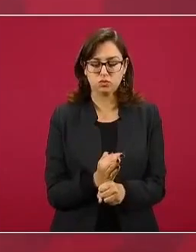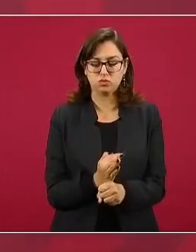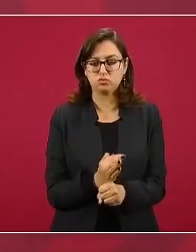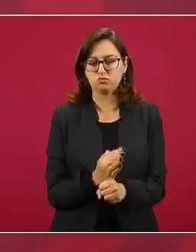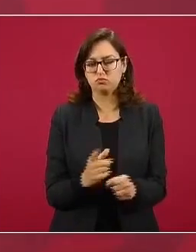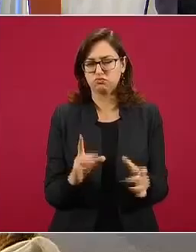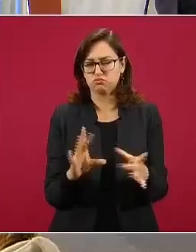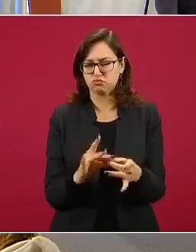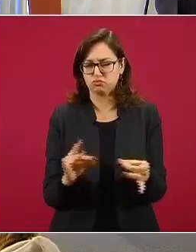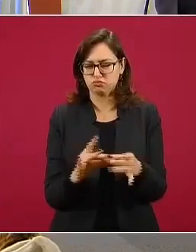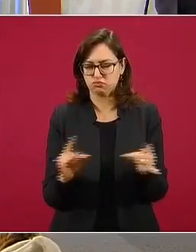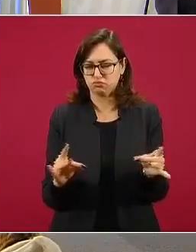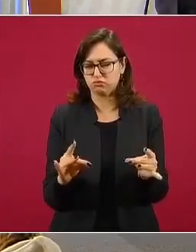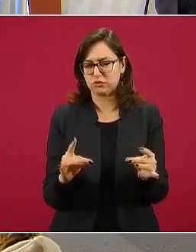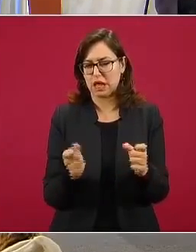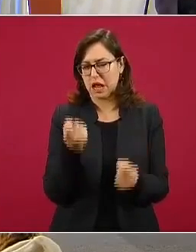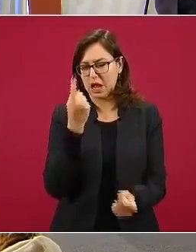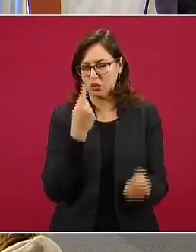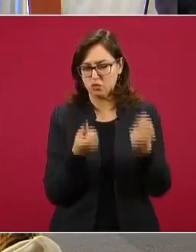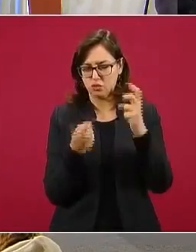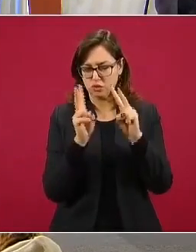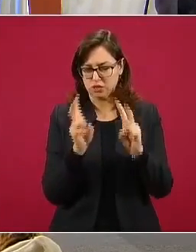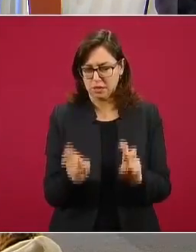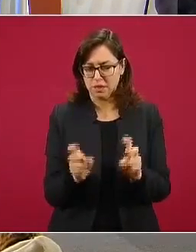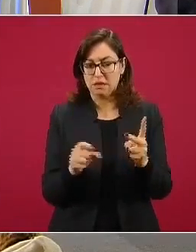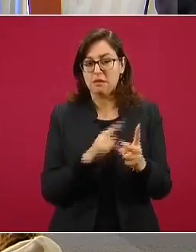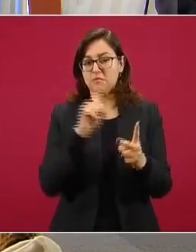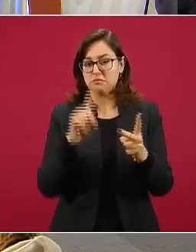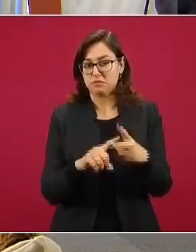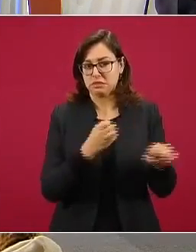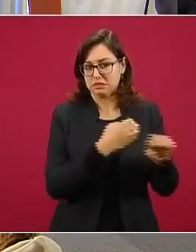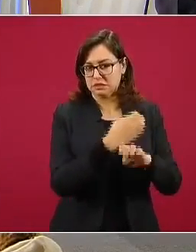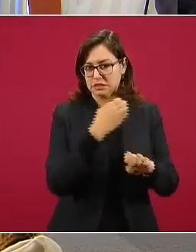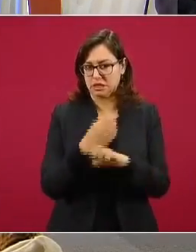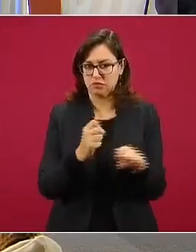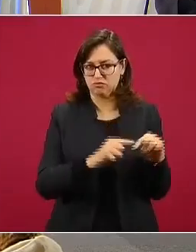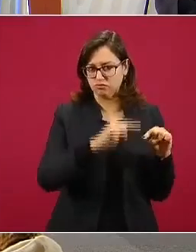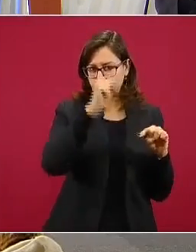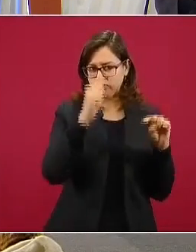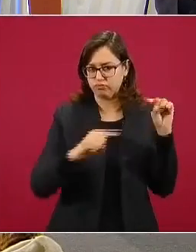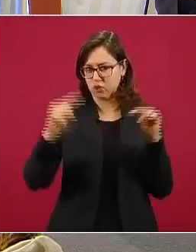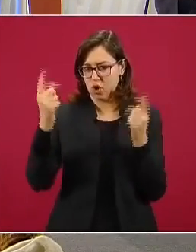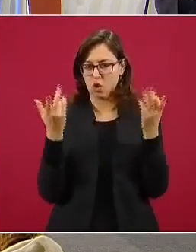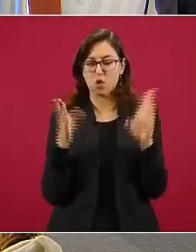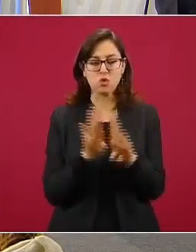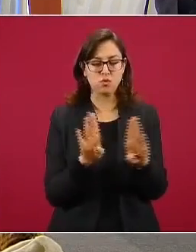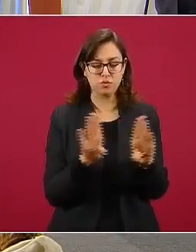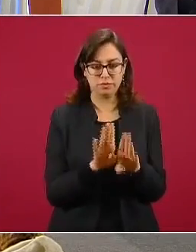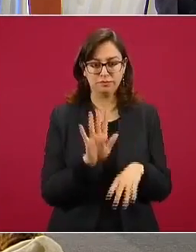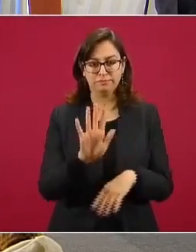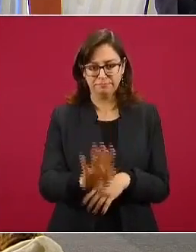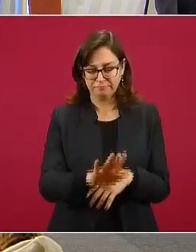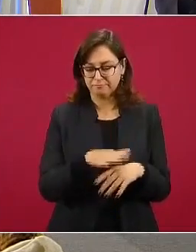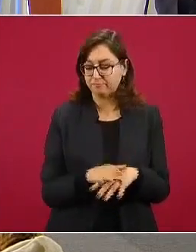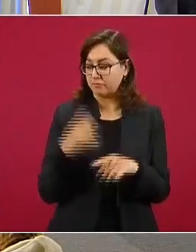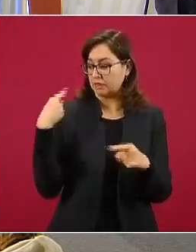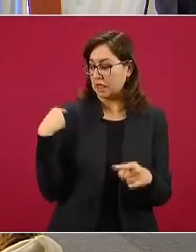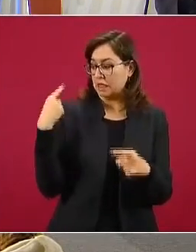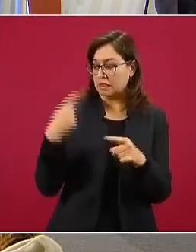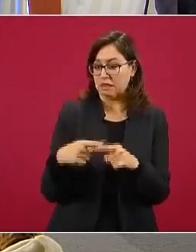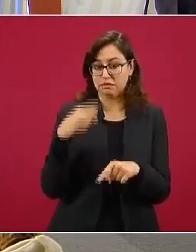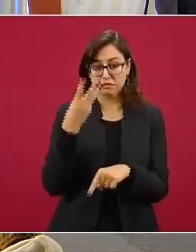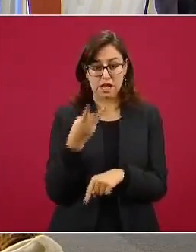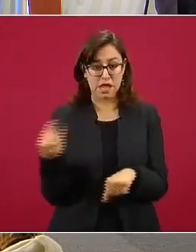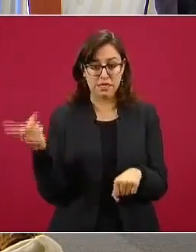pasaré para allá para exponer las curvas. A lo largo de estos tres días estuvimos monitoreando la